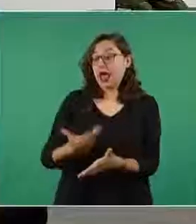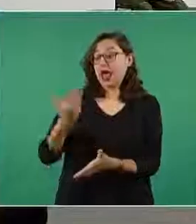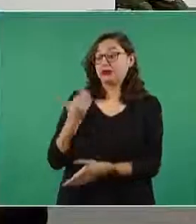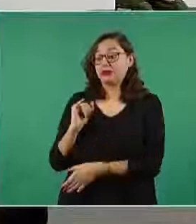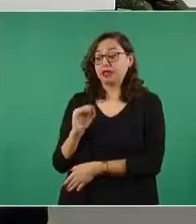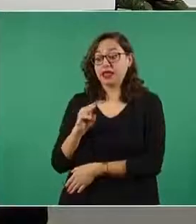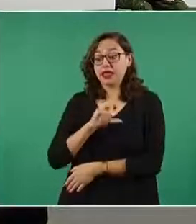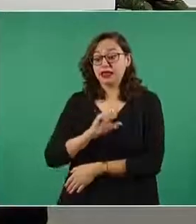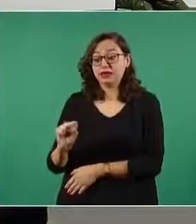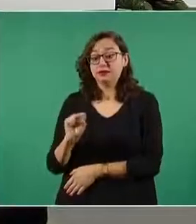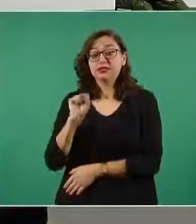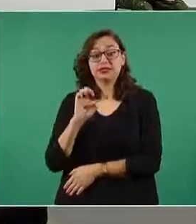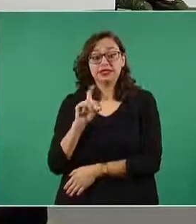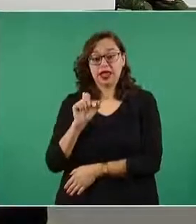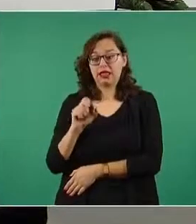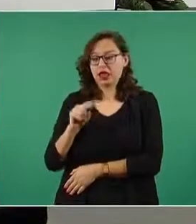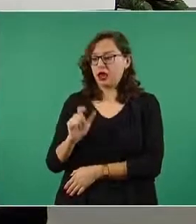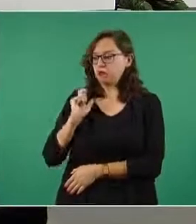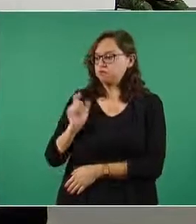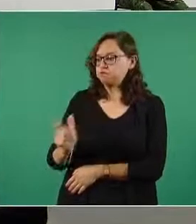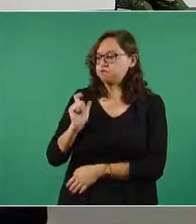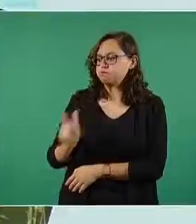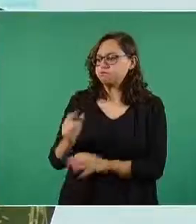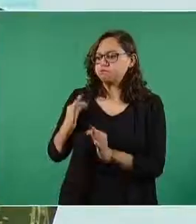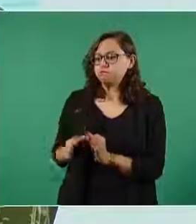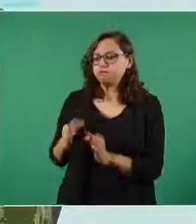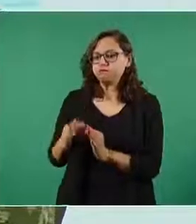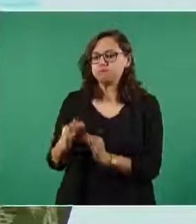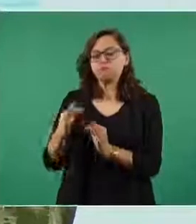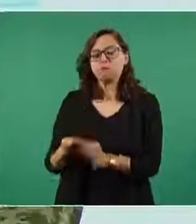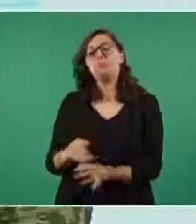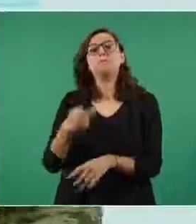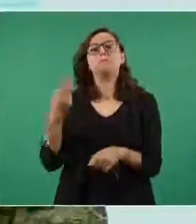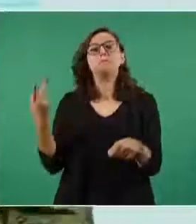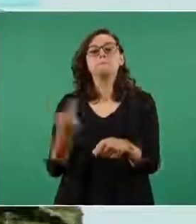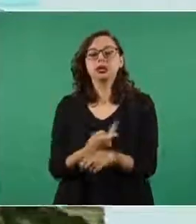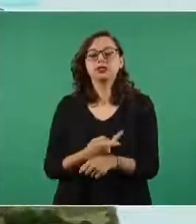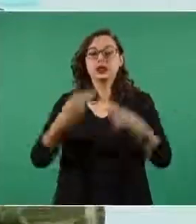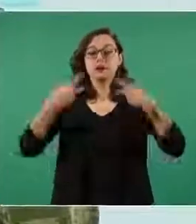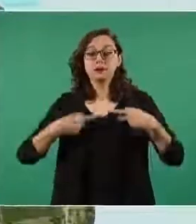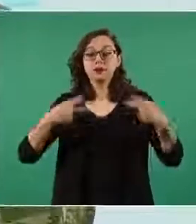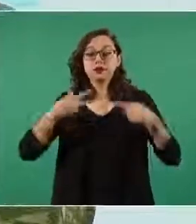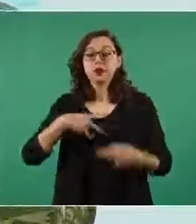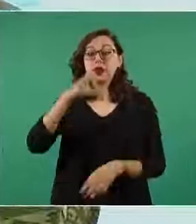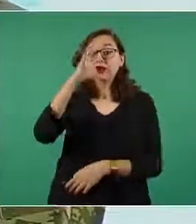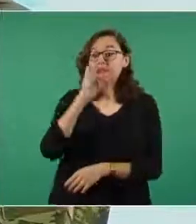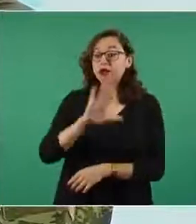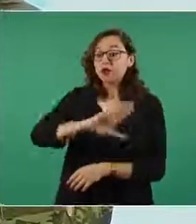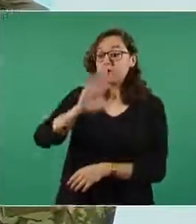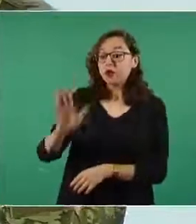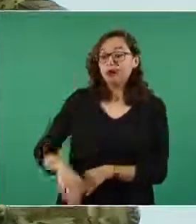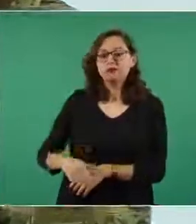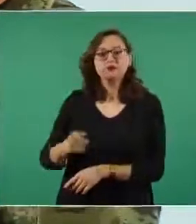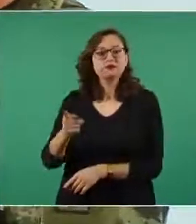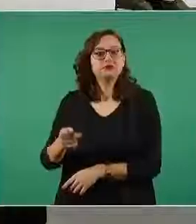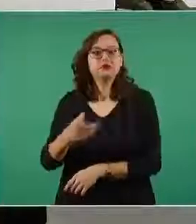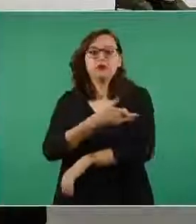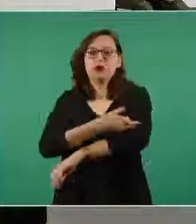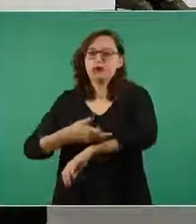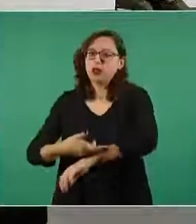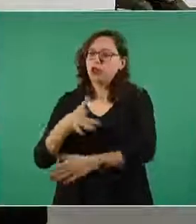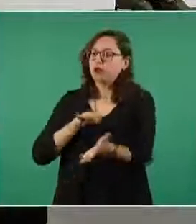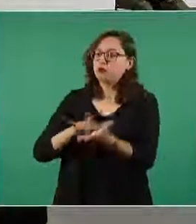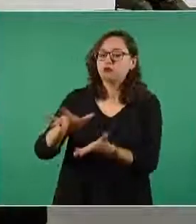familia tendrá el importe correspondiente de pensión para ese trabajador aparte de una ayuda de la Secretaría es